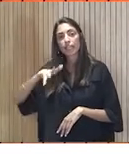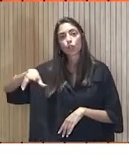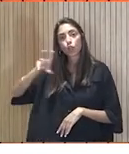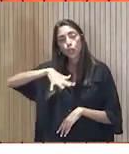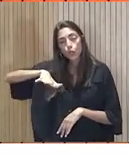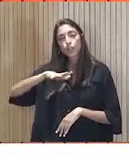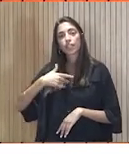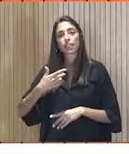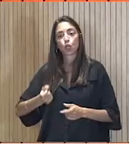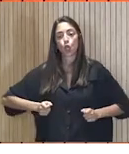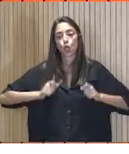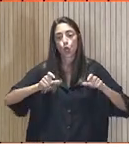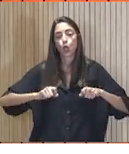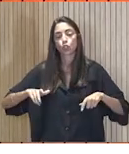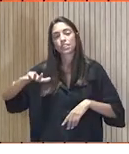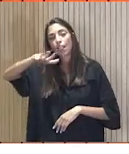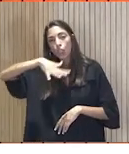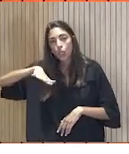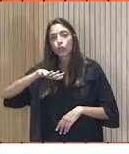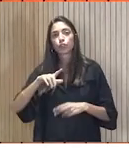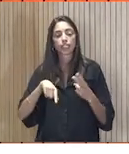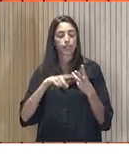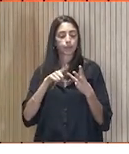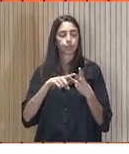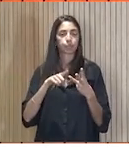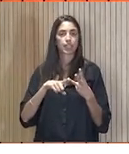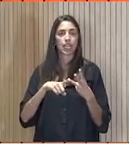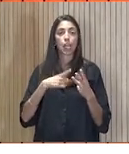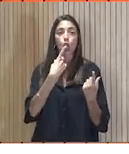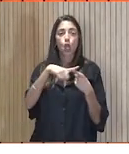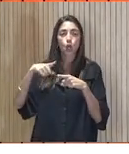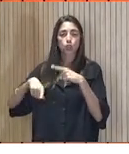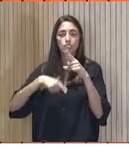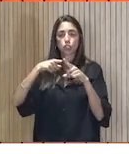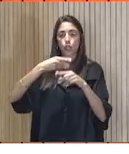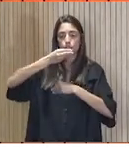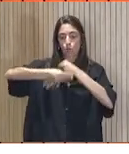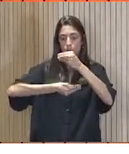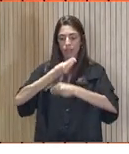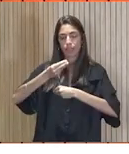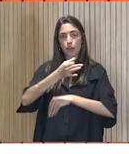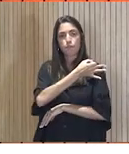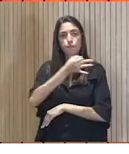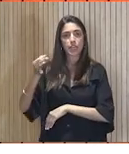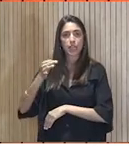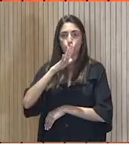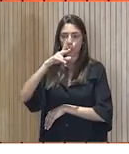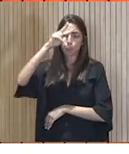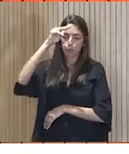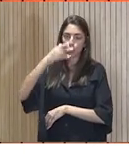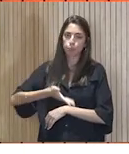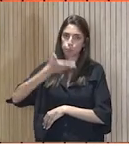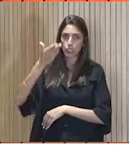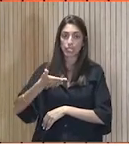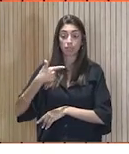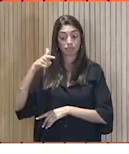sus costes en grandes líneas, cómo deben hacerse las cosas para ser más eficaz y eficiente, que esas son las grandes preocupaciones. Eso es lo que